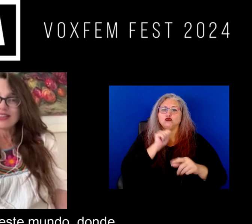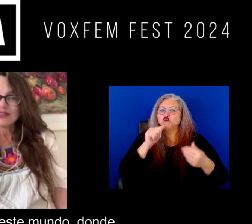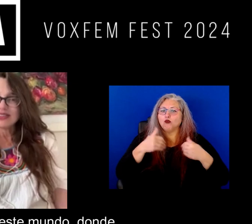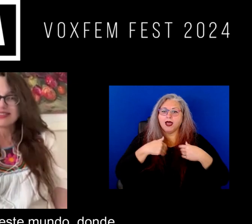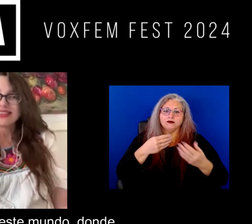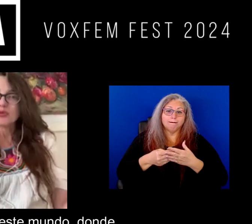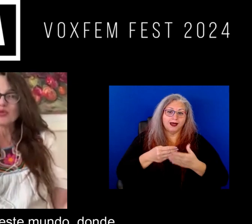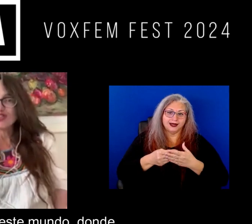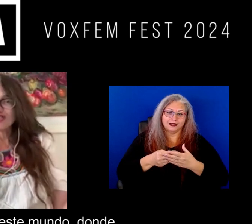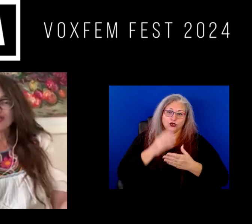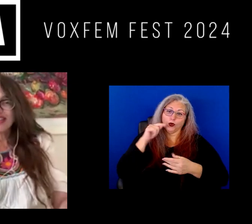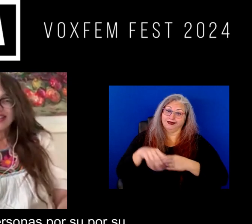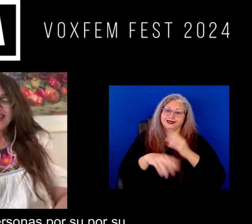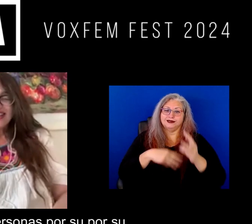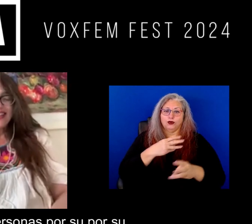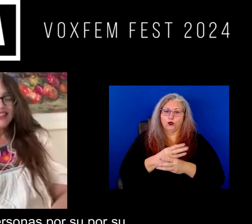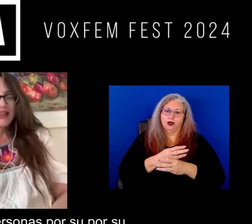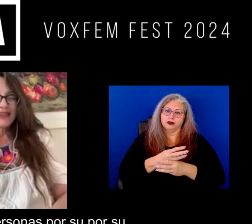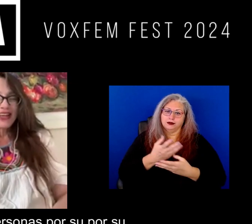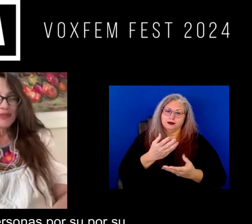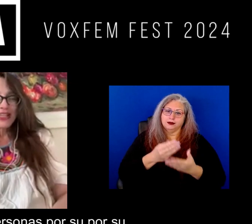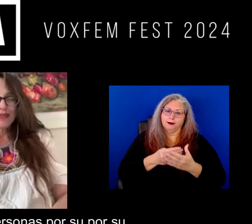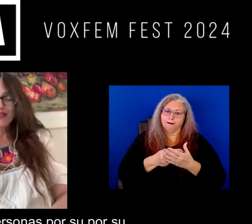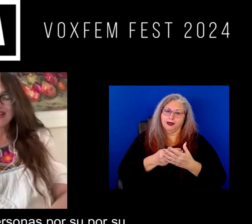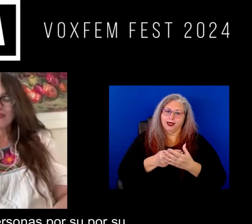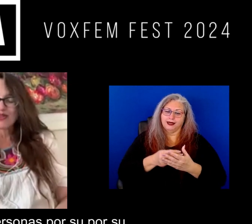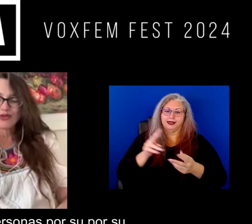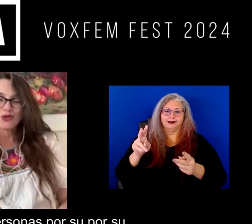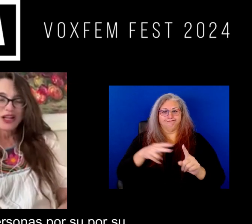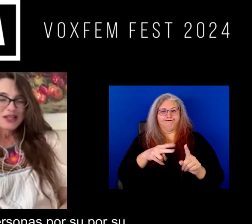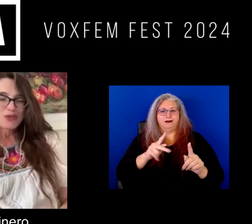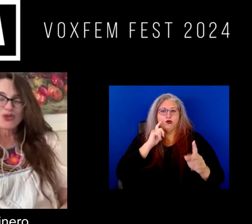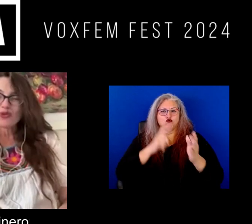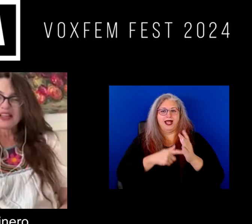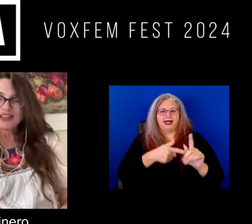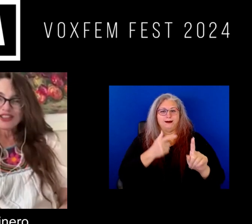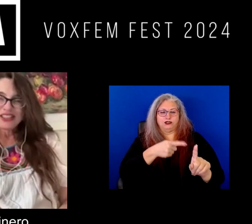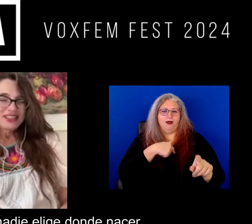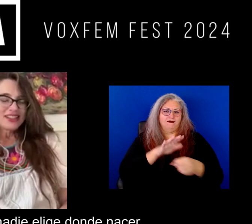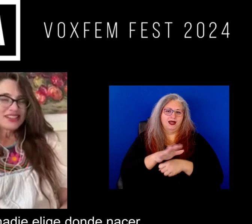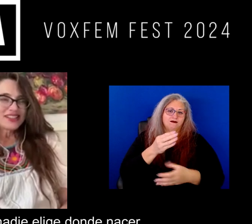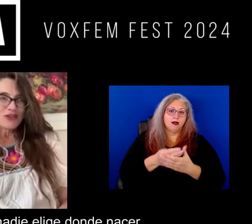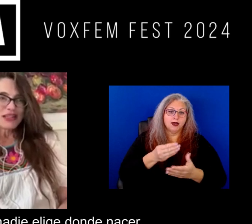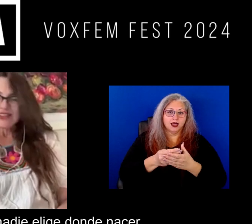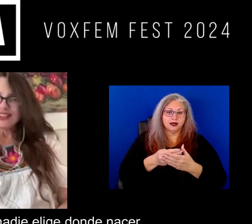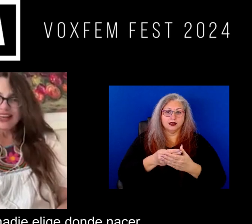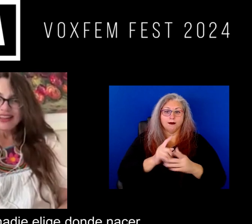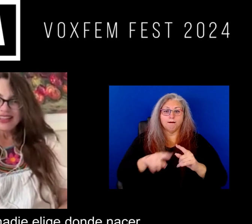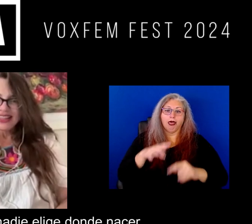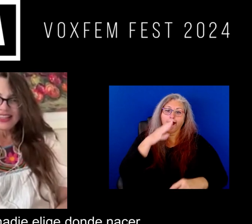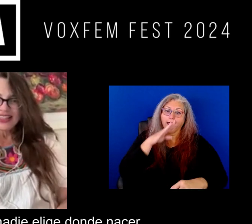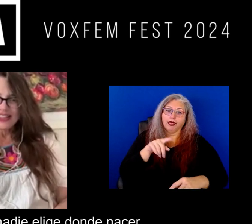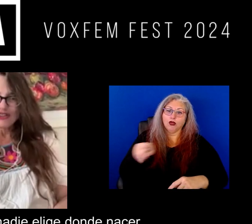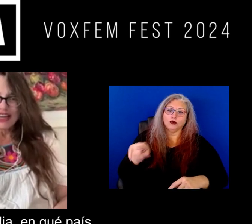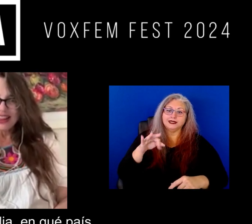tienen dinero entonces este mundo ¿no? donde se miden a todas las personas por su por su dinero sin olvidarnos que nadie